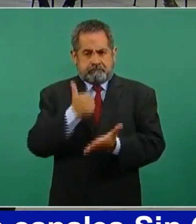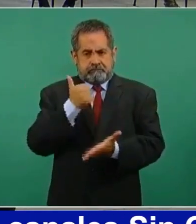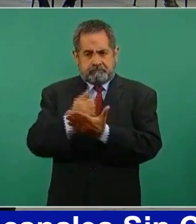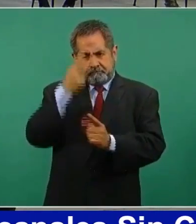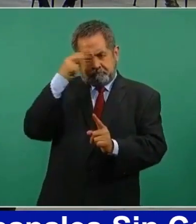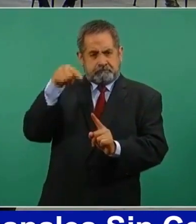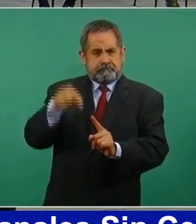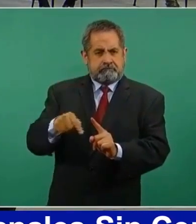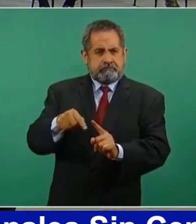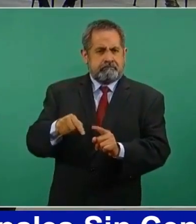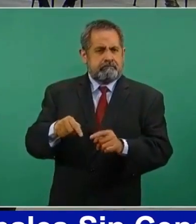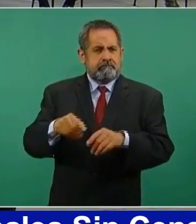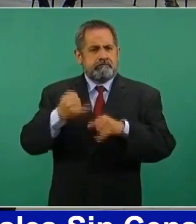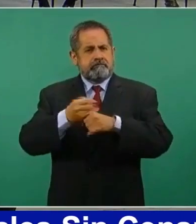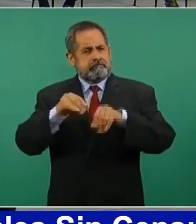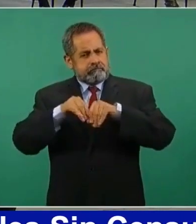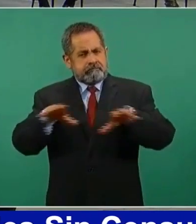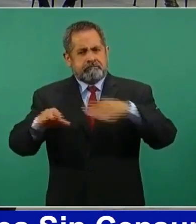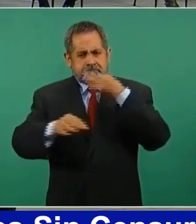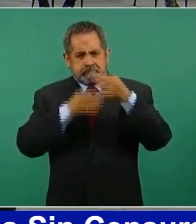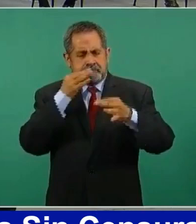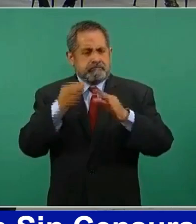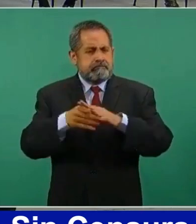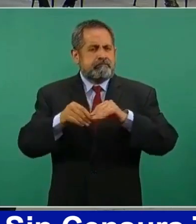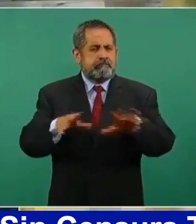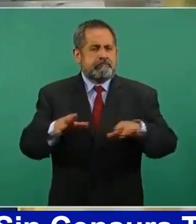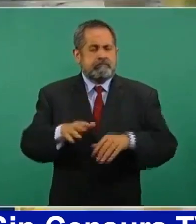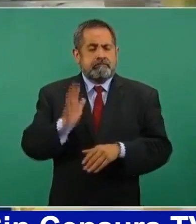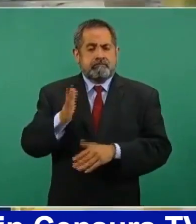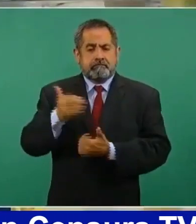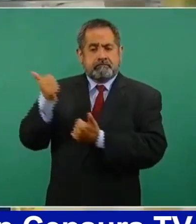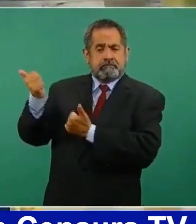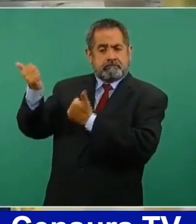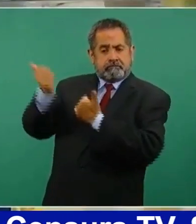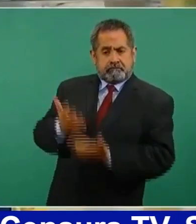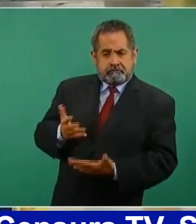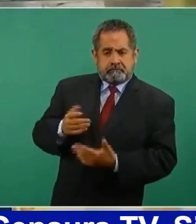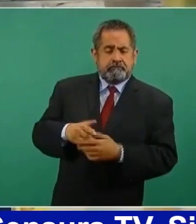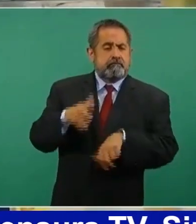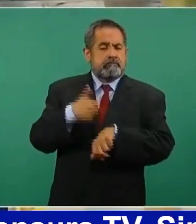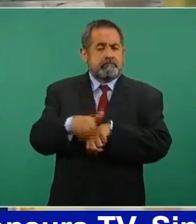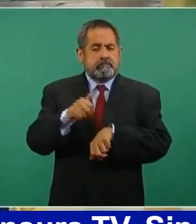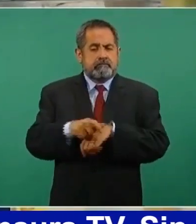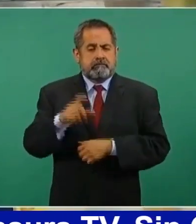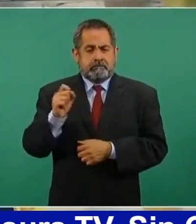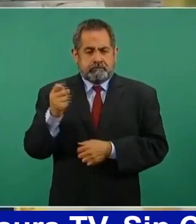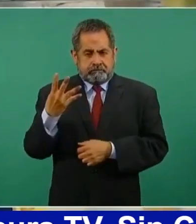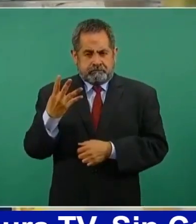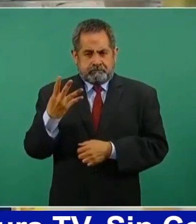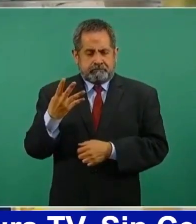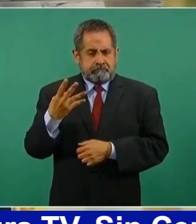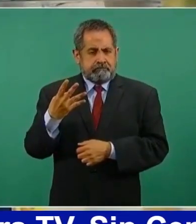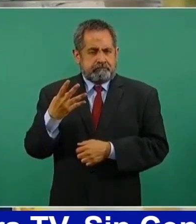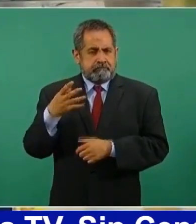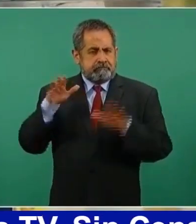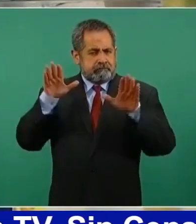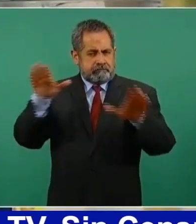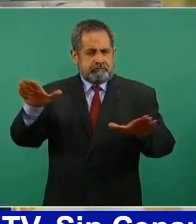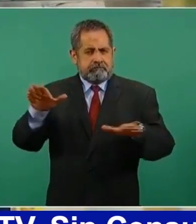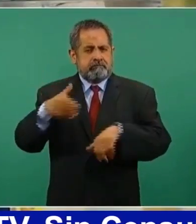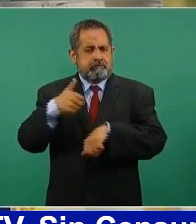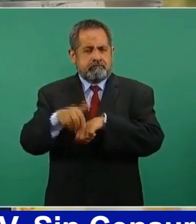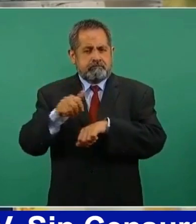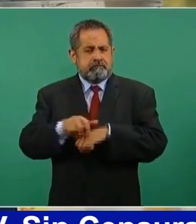para informarle a usted que está llegando el embarque número 24, el vuelo